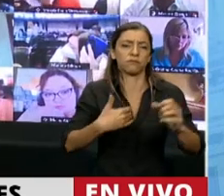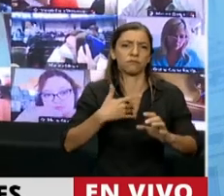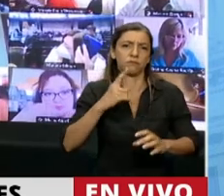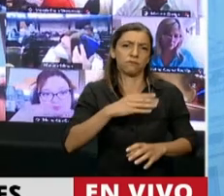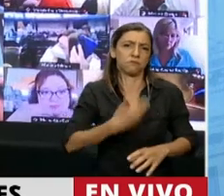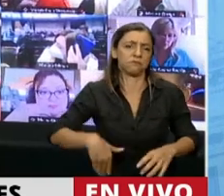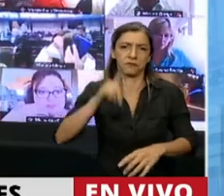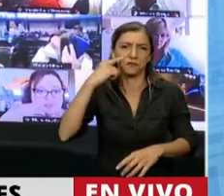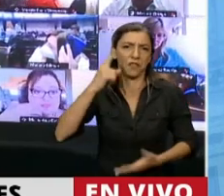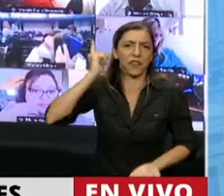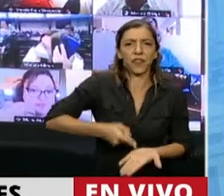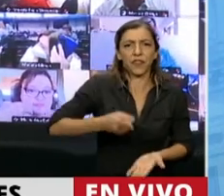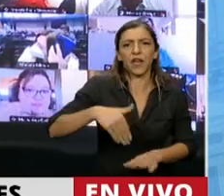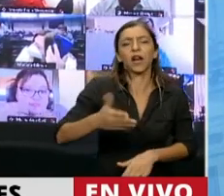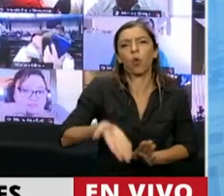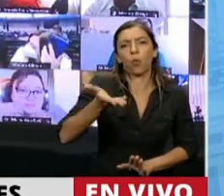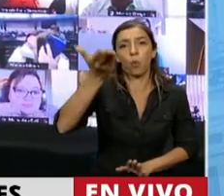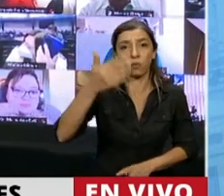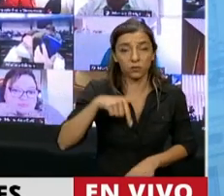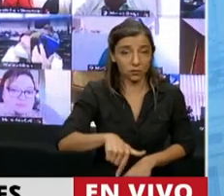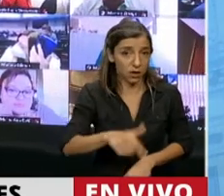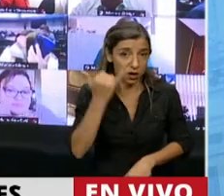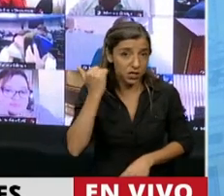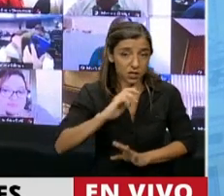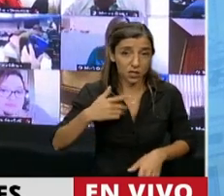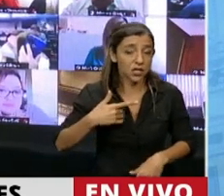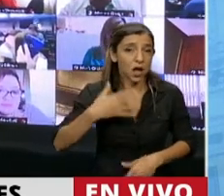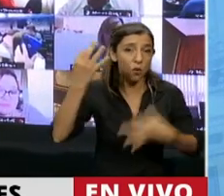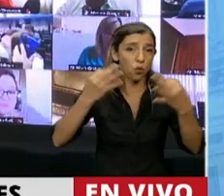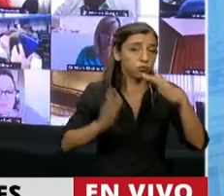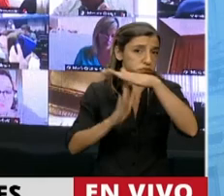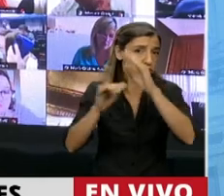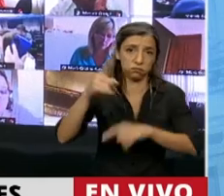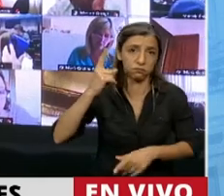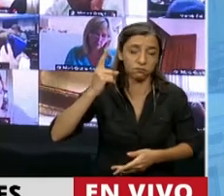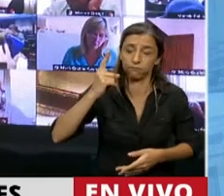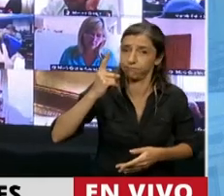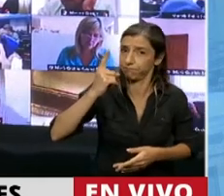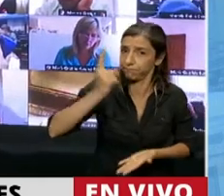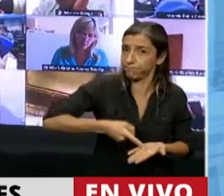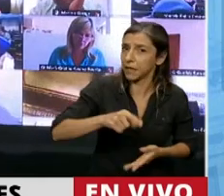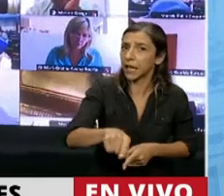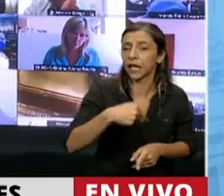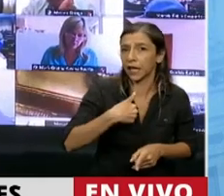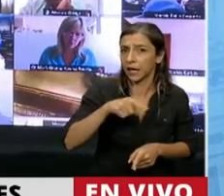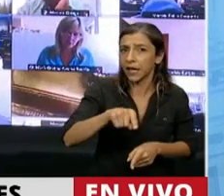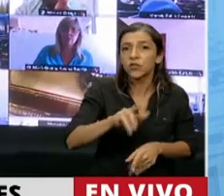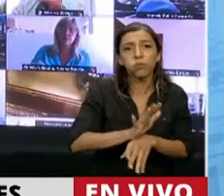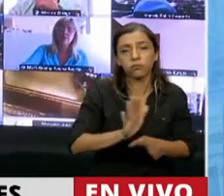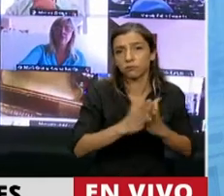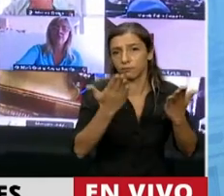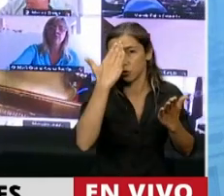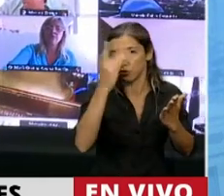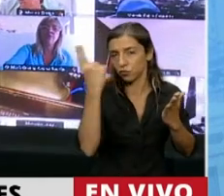inconstitucionalidad de esos aumentos por decreto, y que se extendió más allá de lo que se votó en este Congreso, con nuestra oposición, por